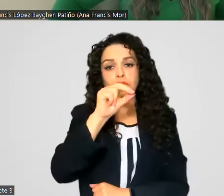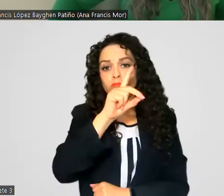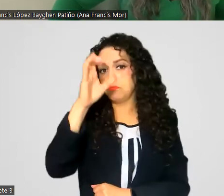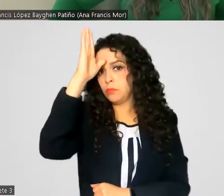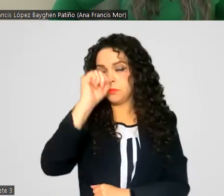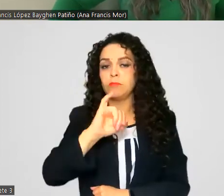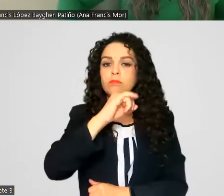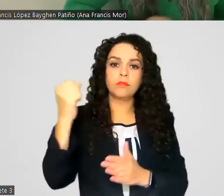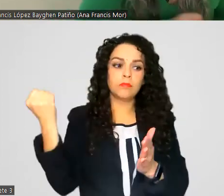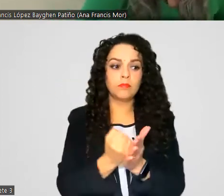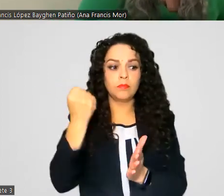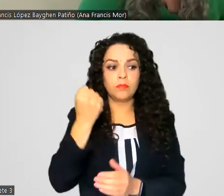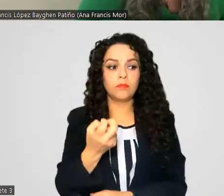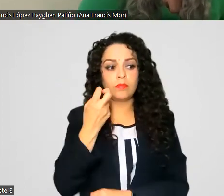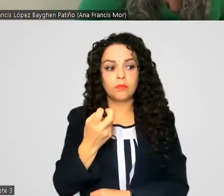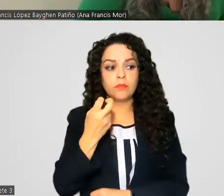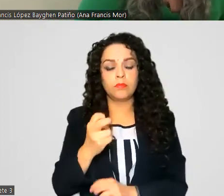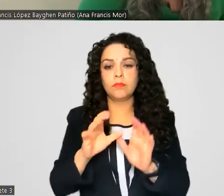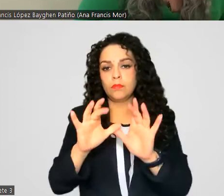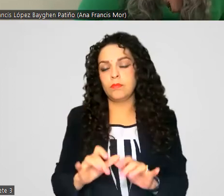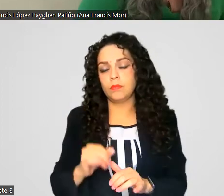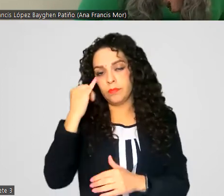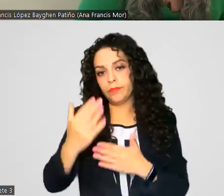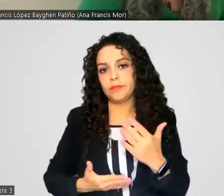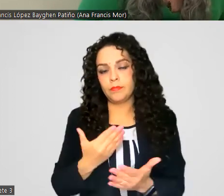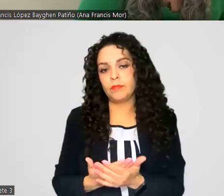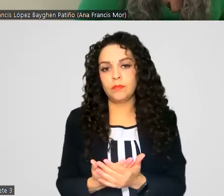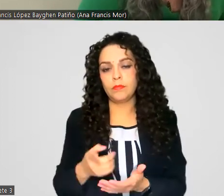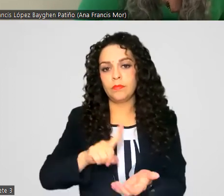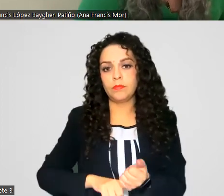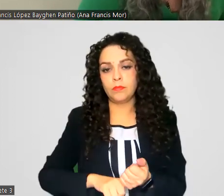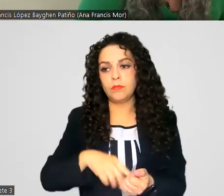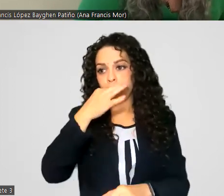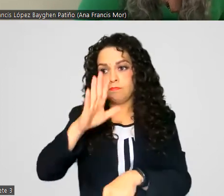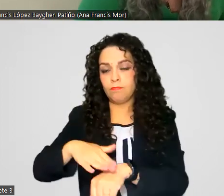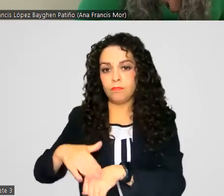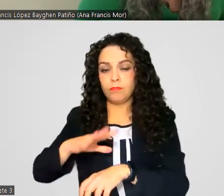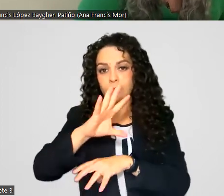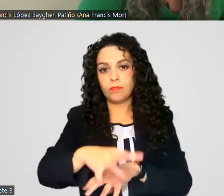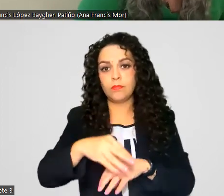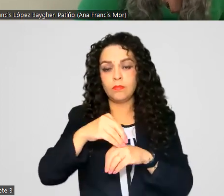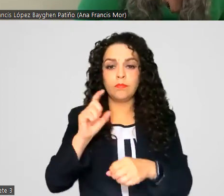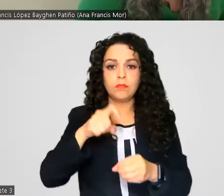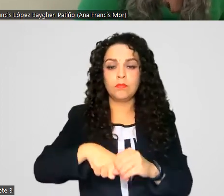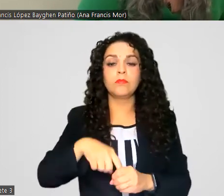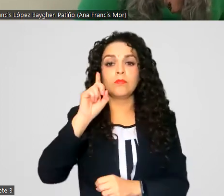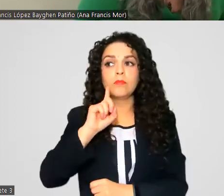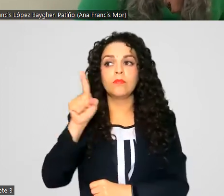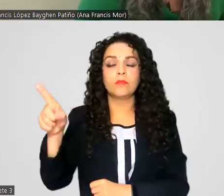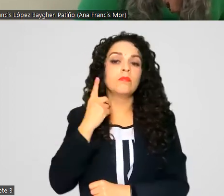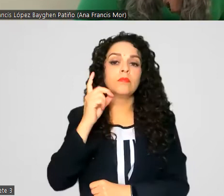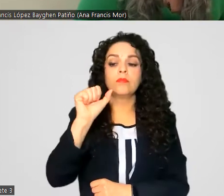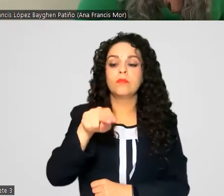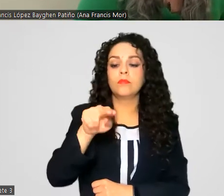aprueba el dictamen de opinión y se informa la incorporación de la diputada Ana Villagrán a la sesión